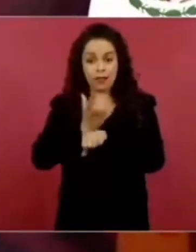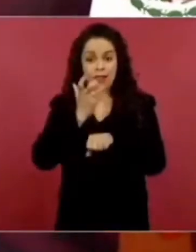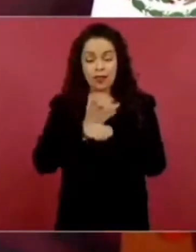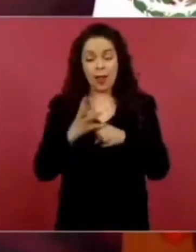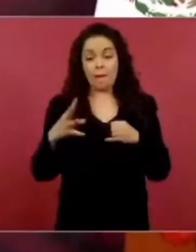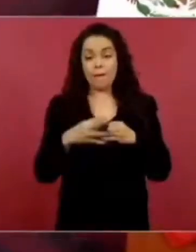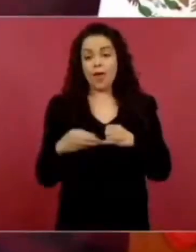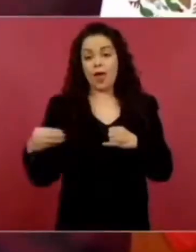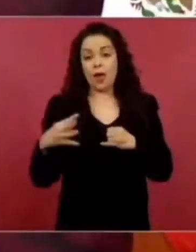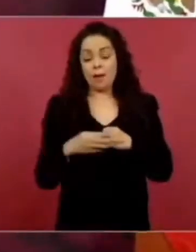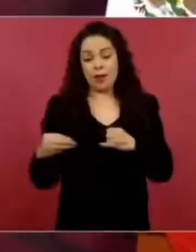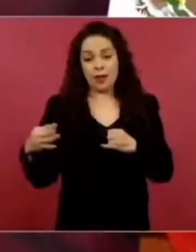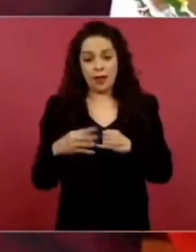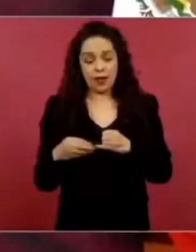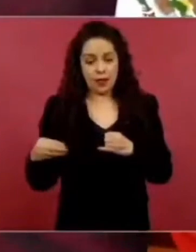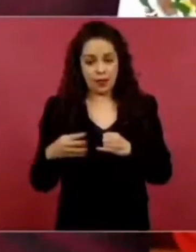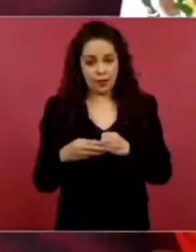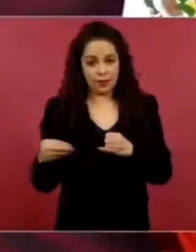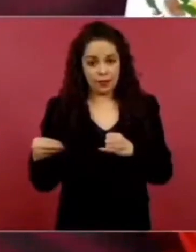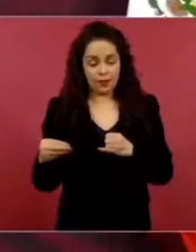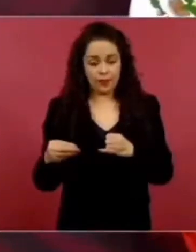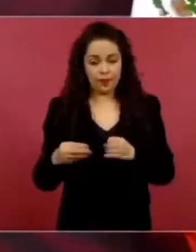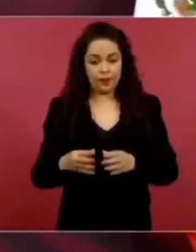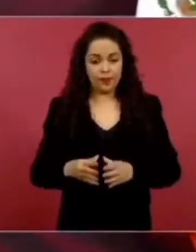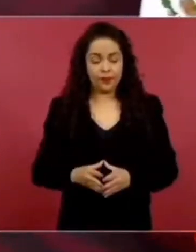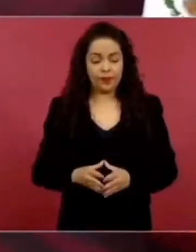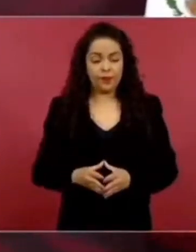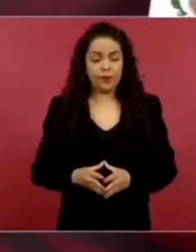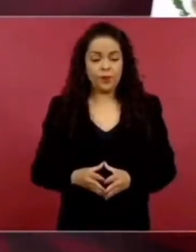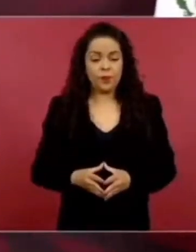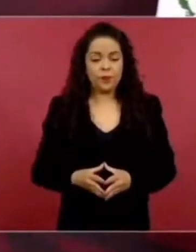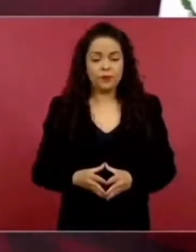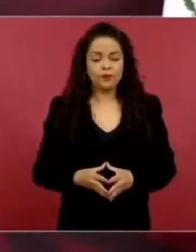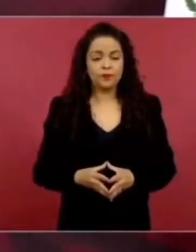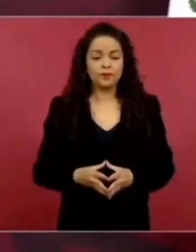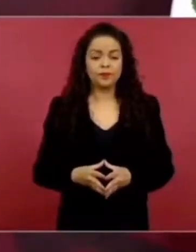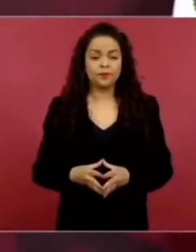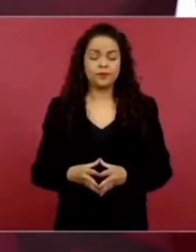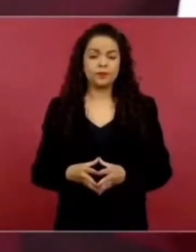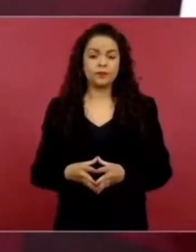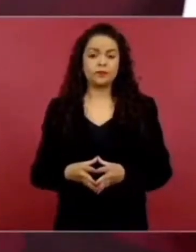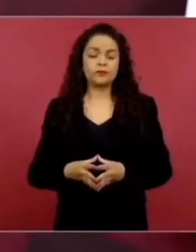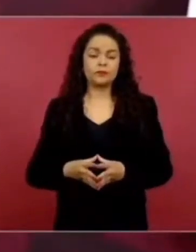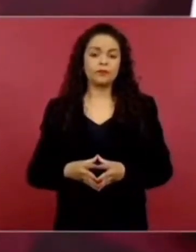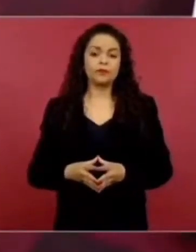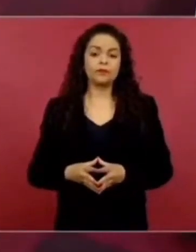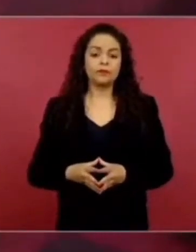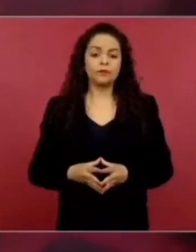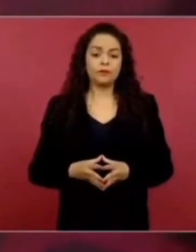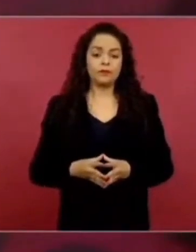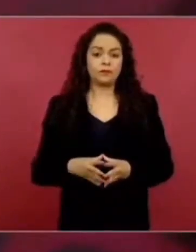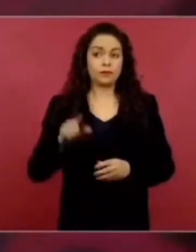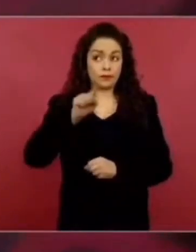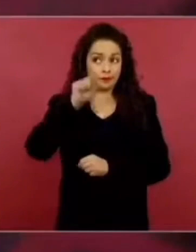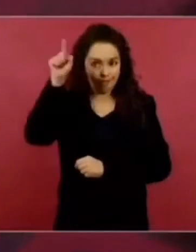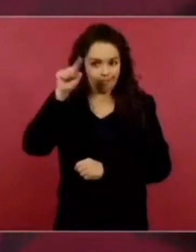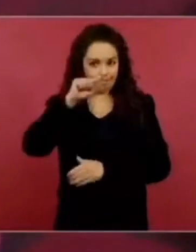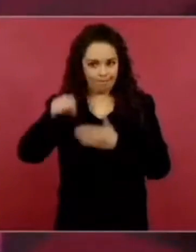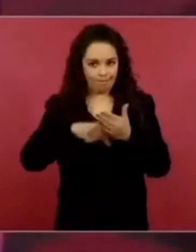Y ya una juez de Florida